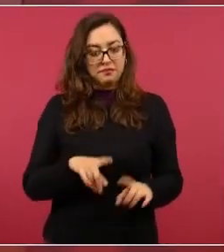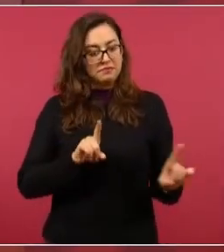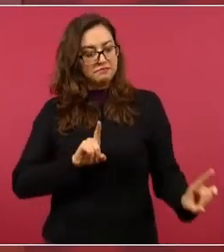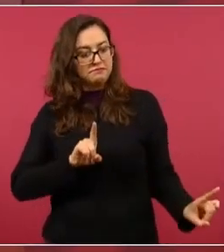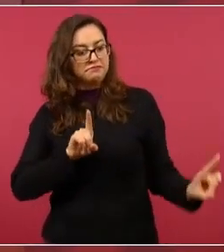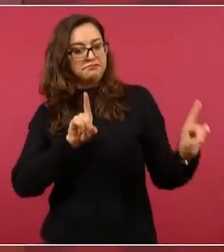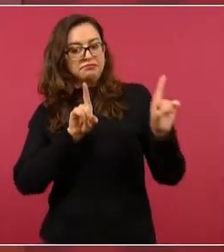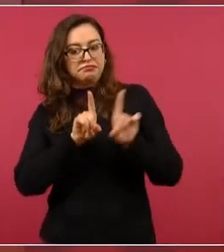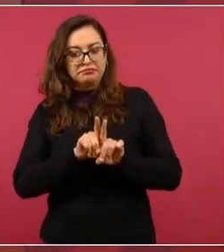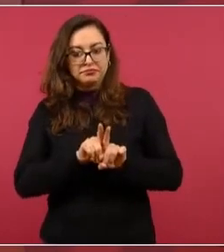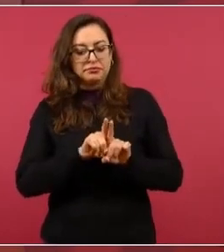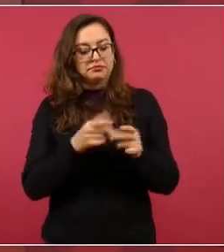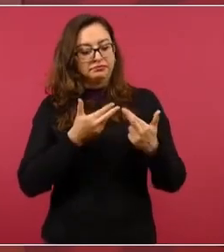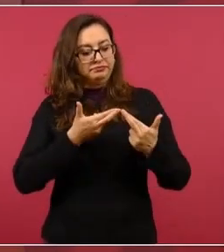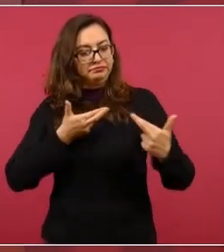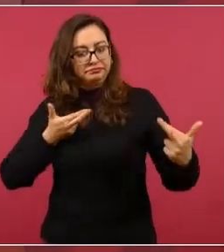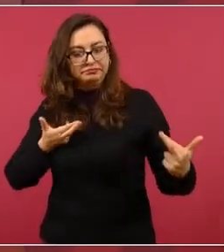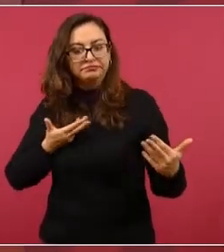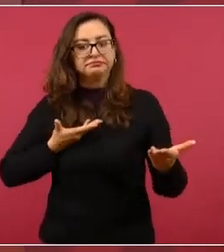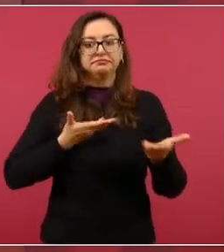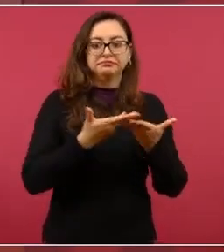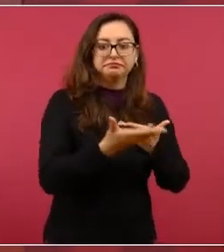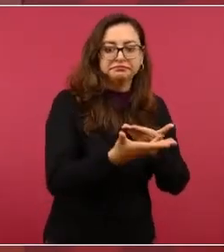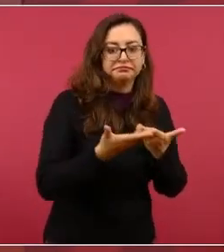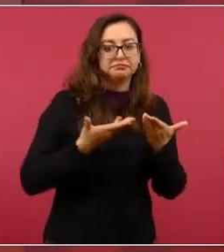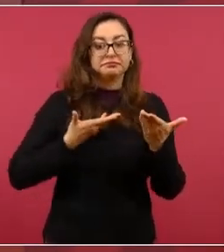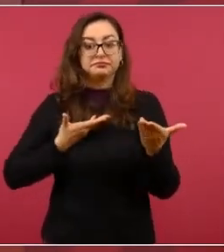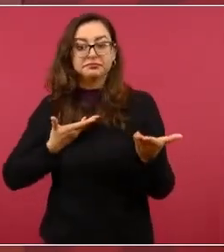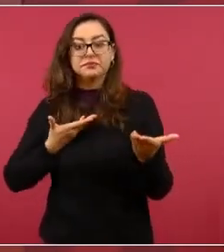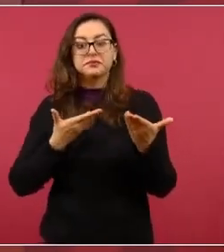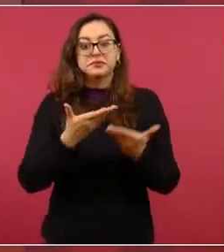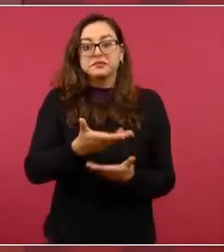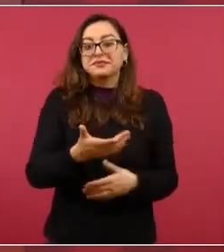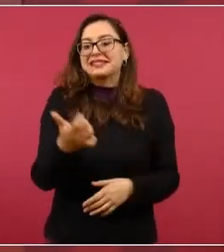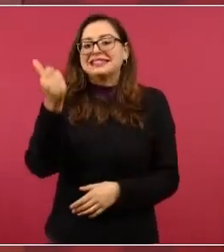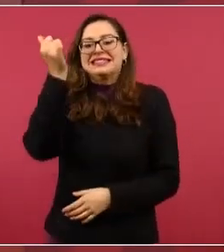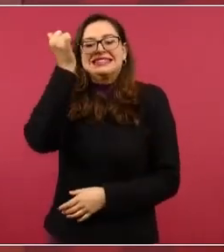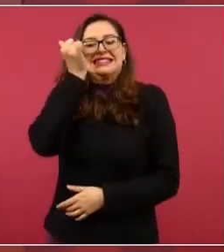que empieza la plática